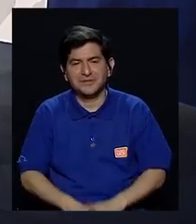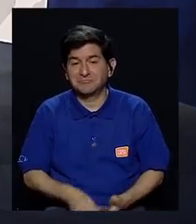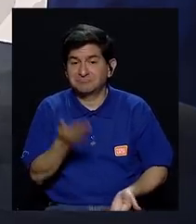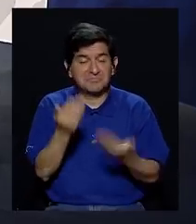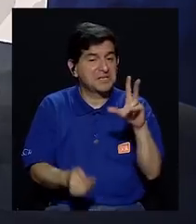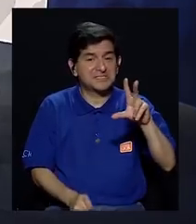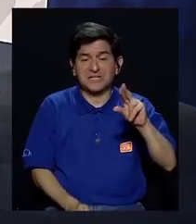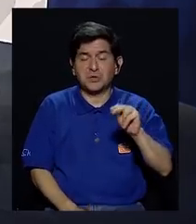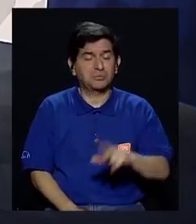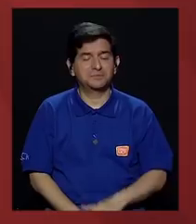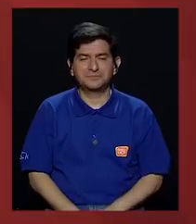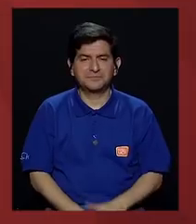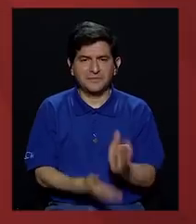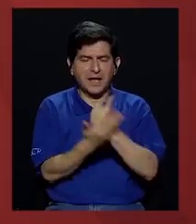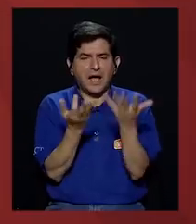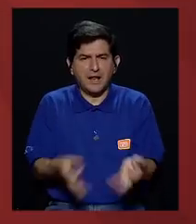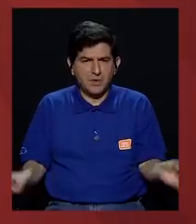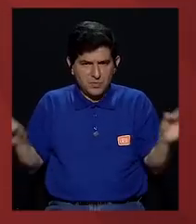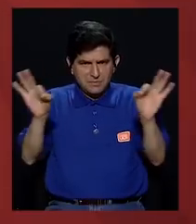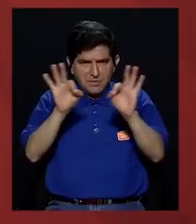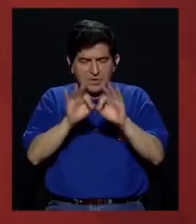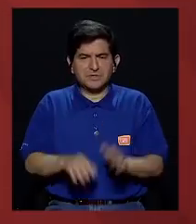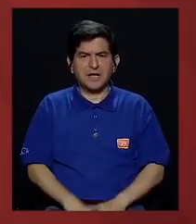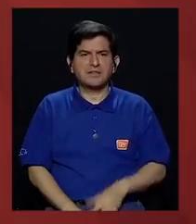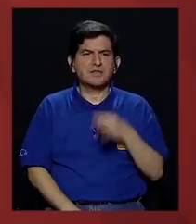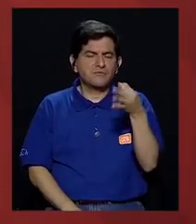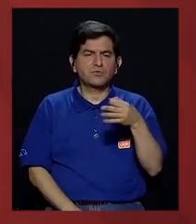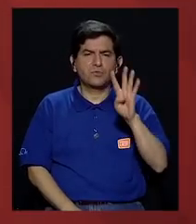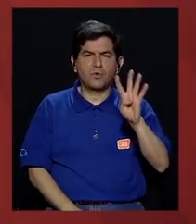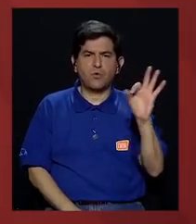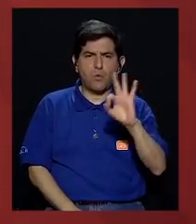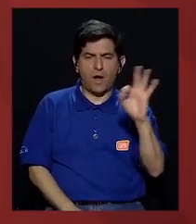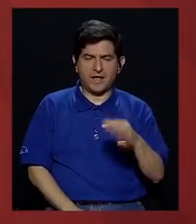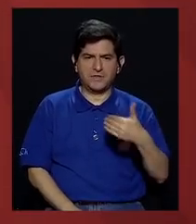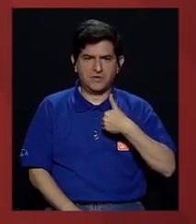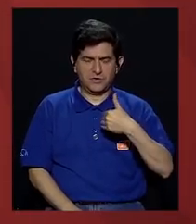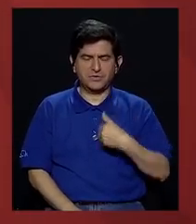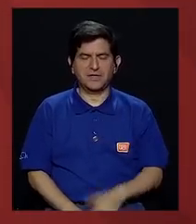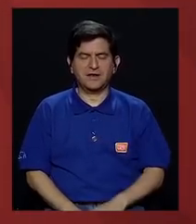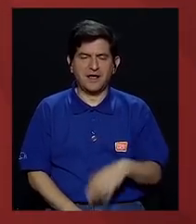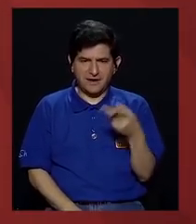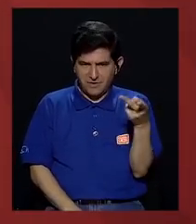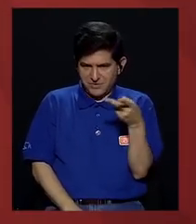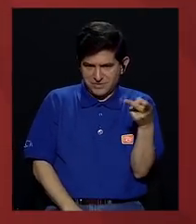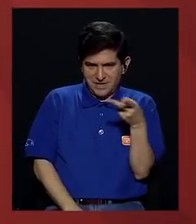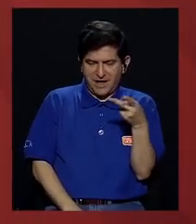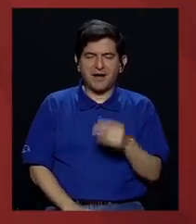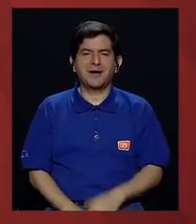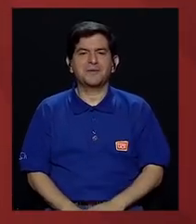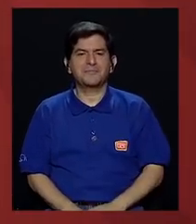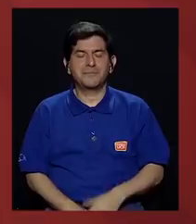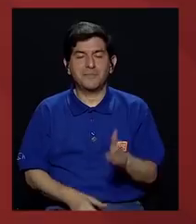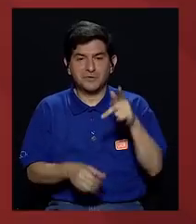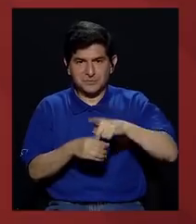no tenerlo. Hay algo muy importante. Para el próximo 4 de febrero vamos a tener a Gabriela y también a don Randall haciendo parte de este